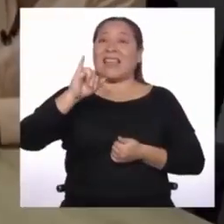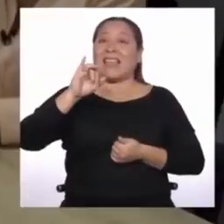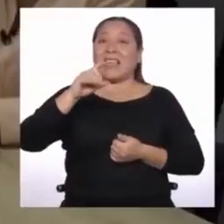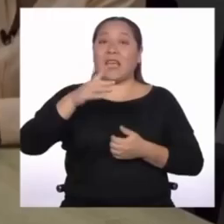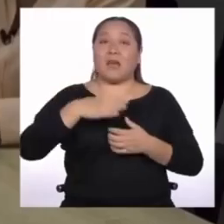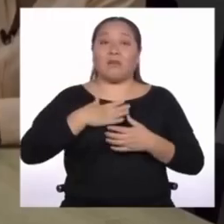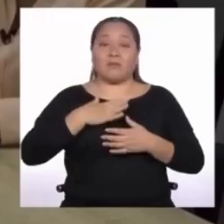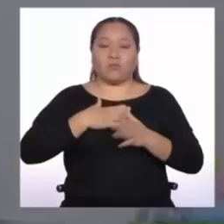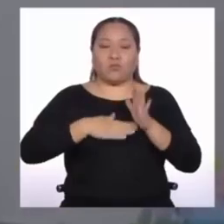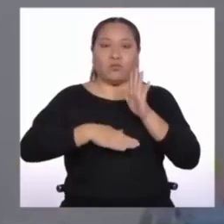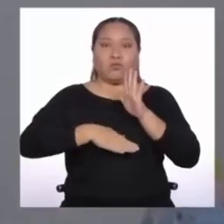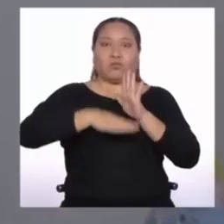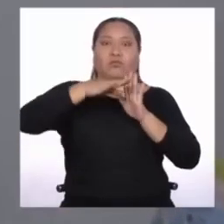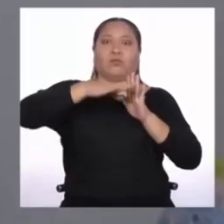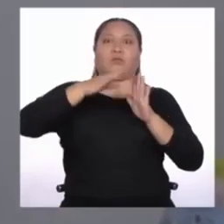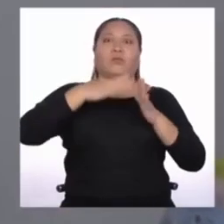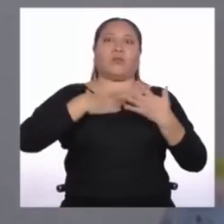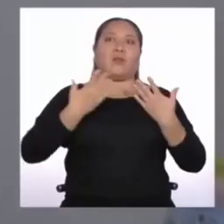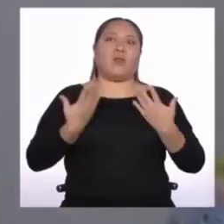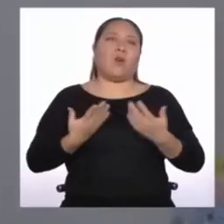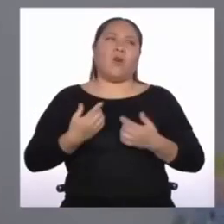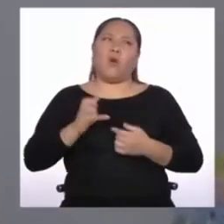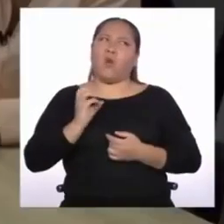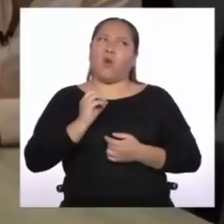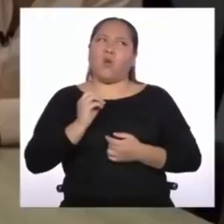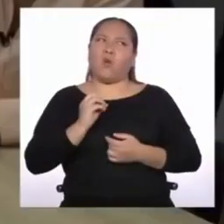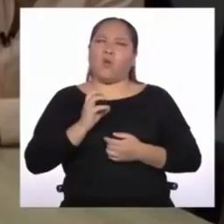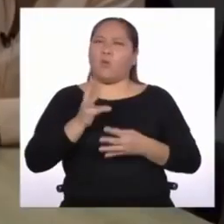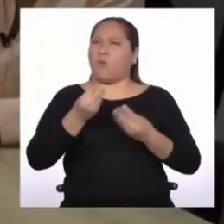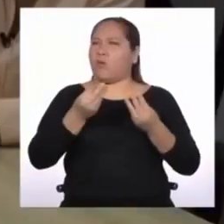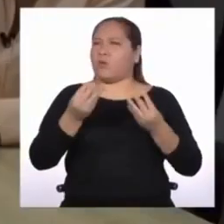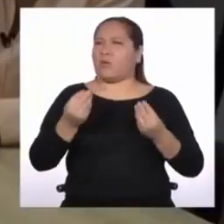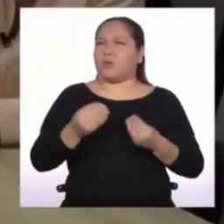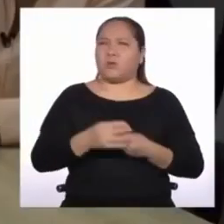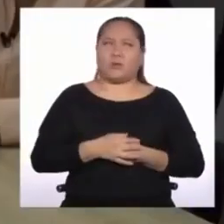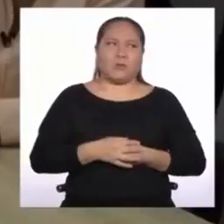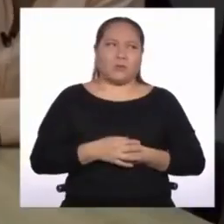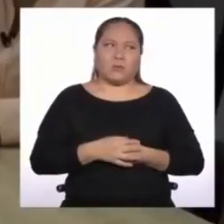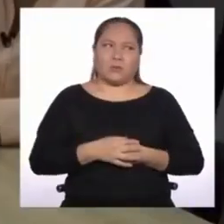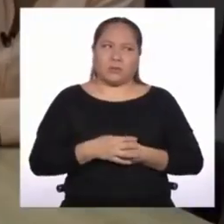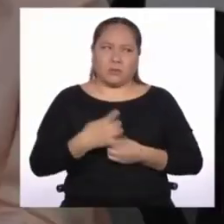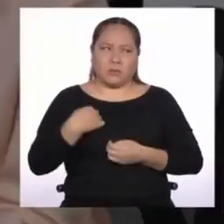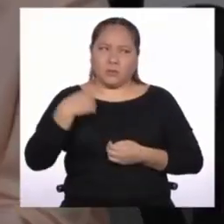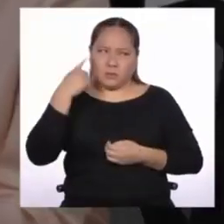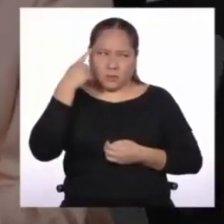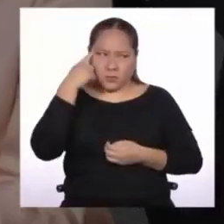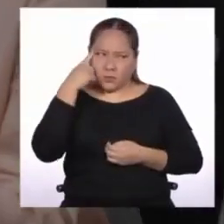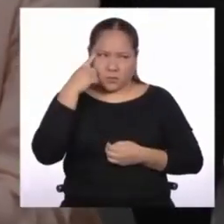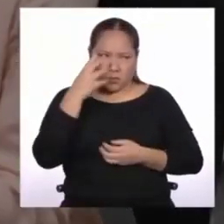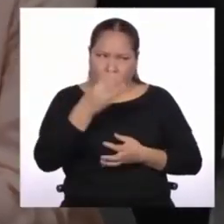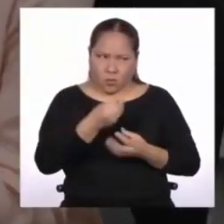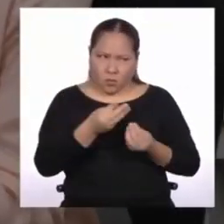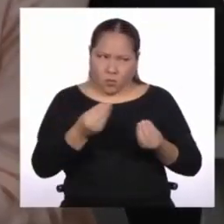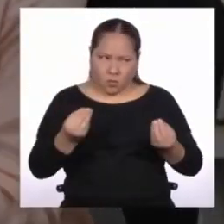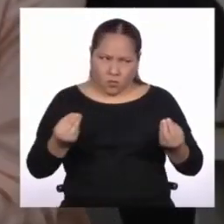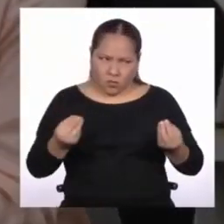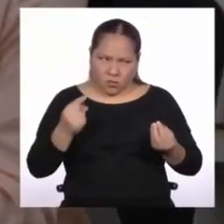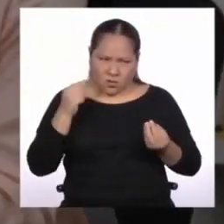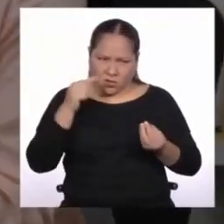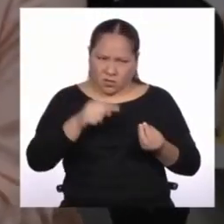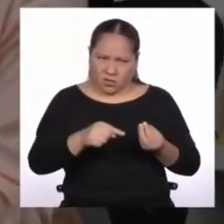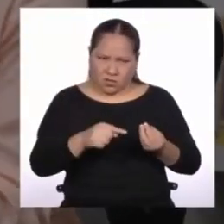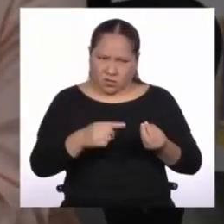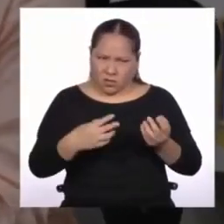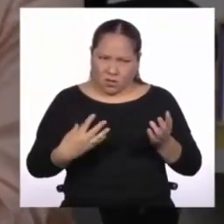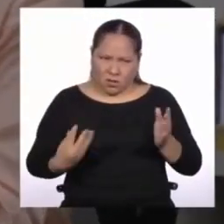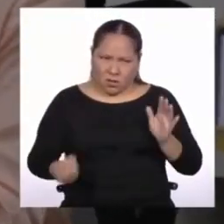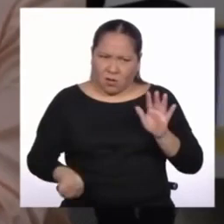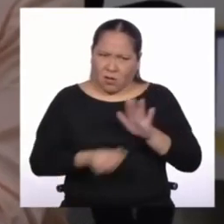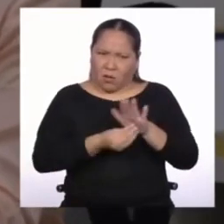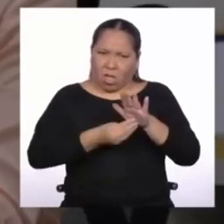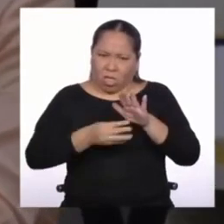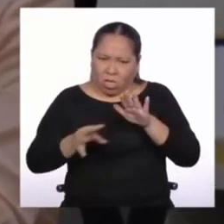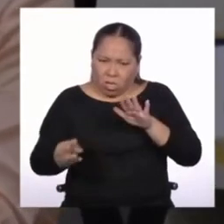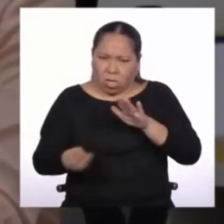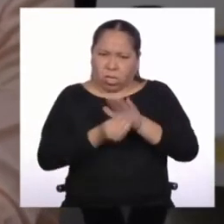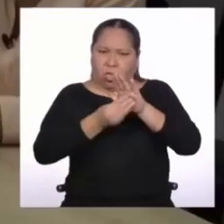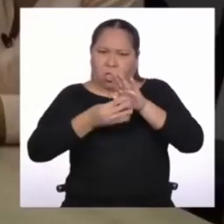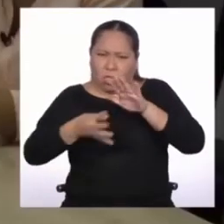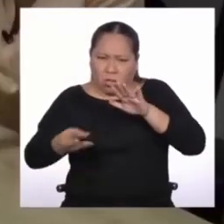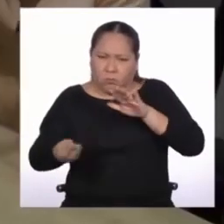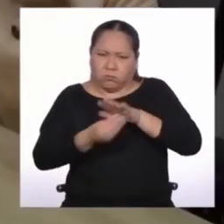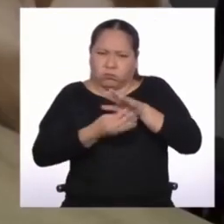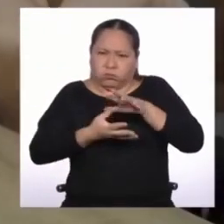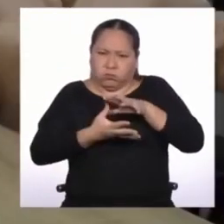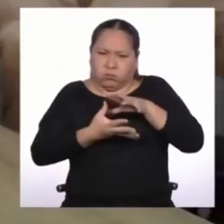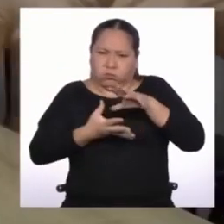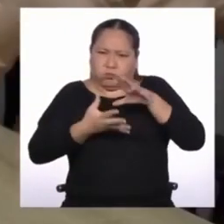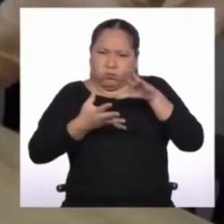si es que estoy como abusando un poquito. Yo creo que estás abusando un poquito. Ha sido excesivo tu aporte de energía durante el